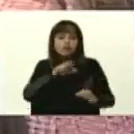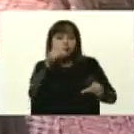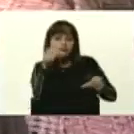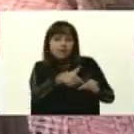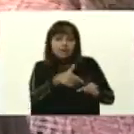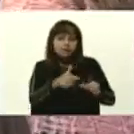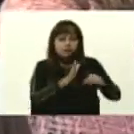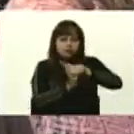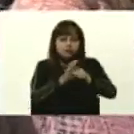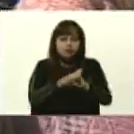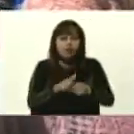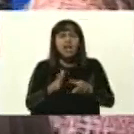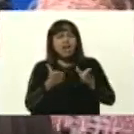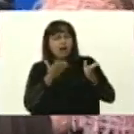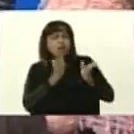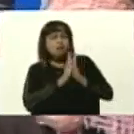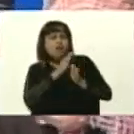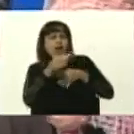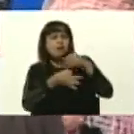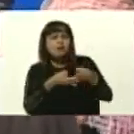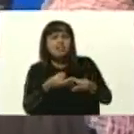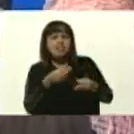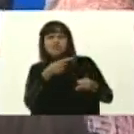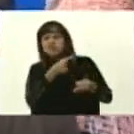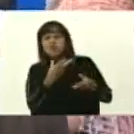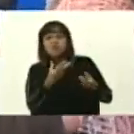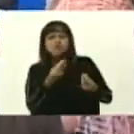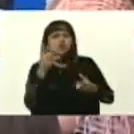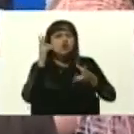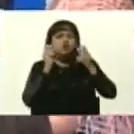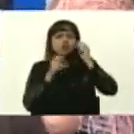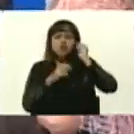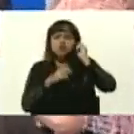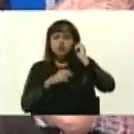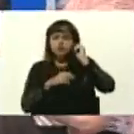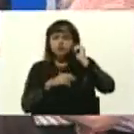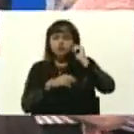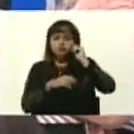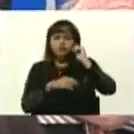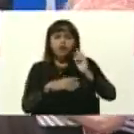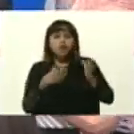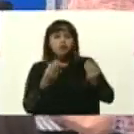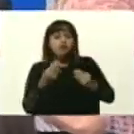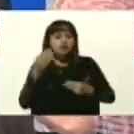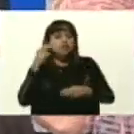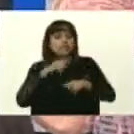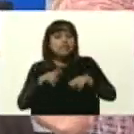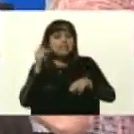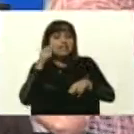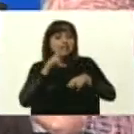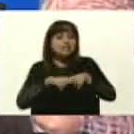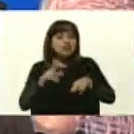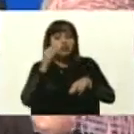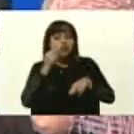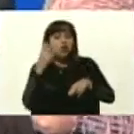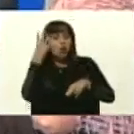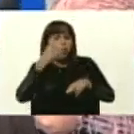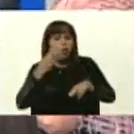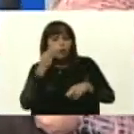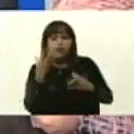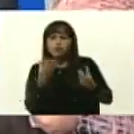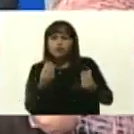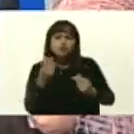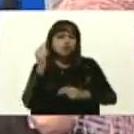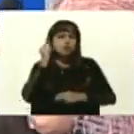Vamos a explicarle a todos los que nos escuchan. Hay muchos niños y niñas, saludo a los niños y niñas que nos ven, mucha juventud, muchas